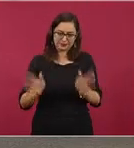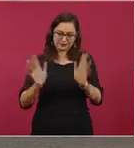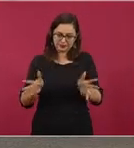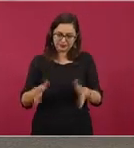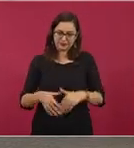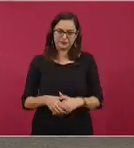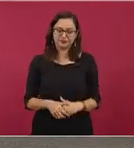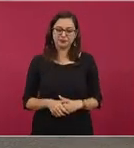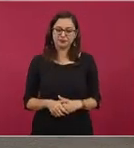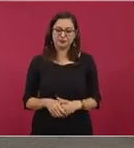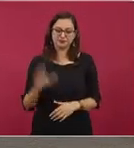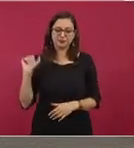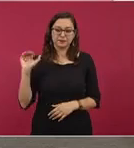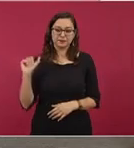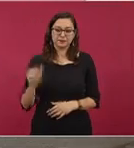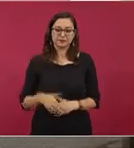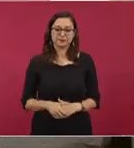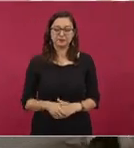adiós